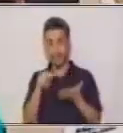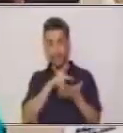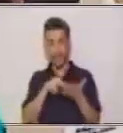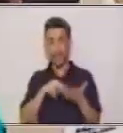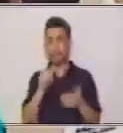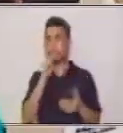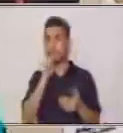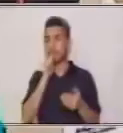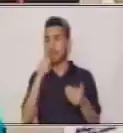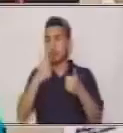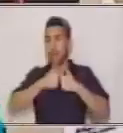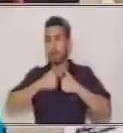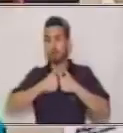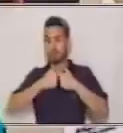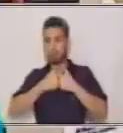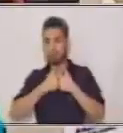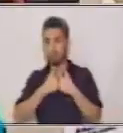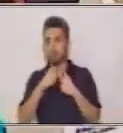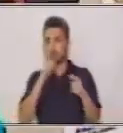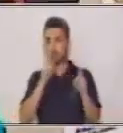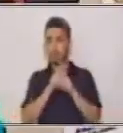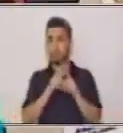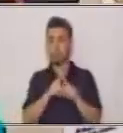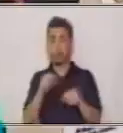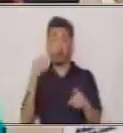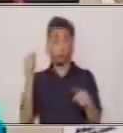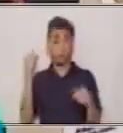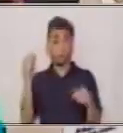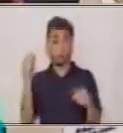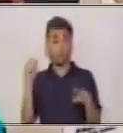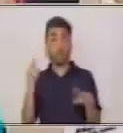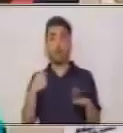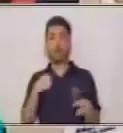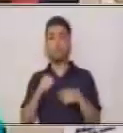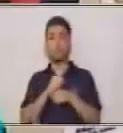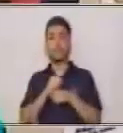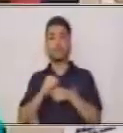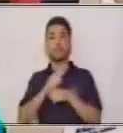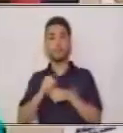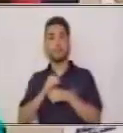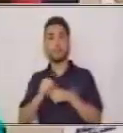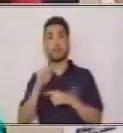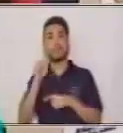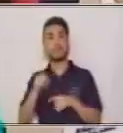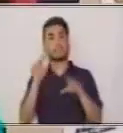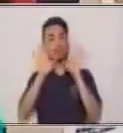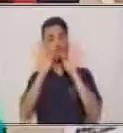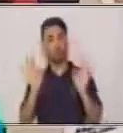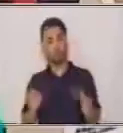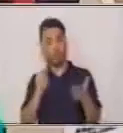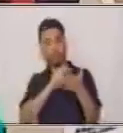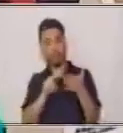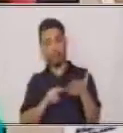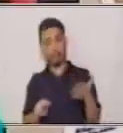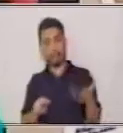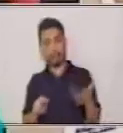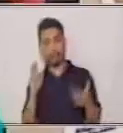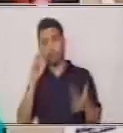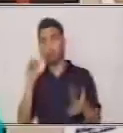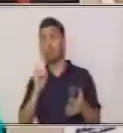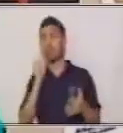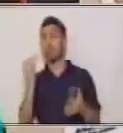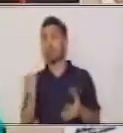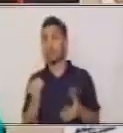Y va a ser más rápido cada vez que nosotros practiquemos este tipo de lectura. ¿Por qué